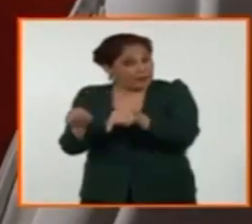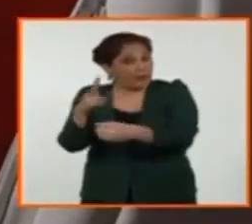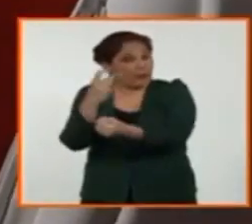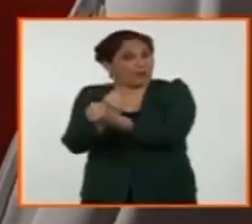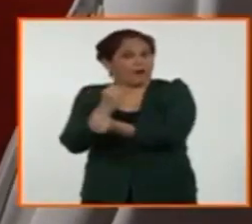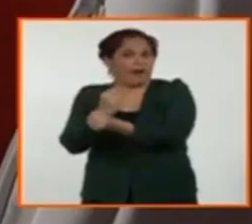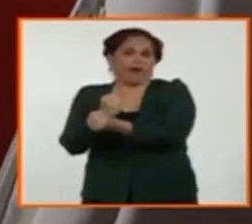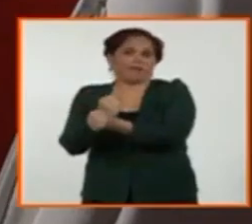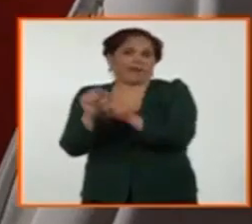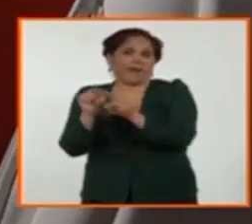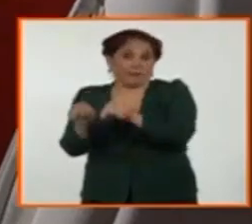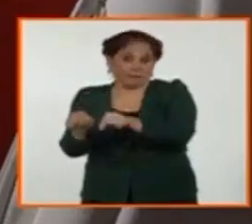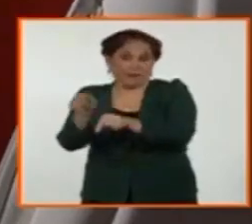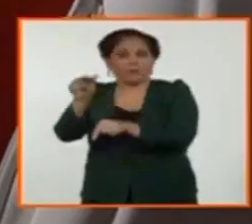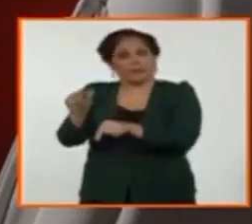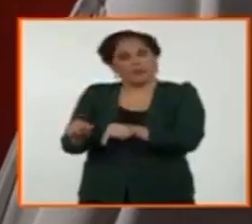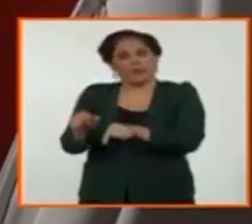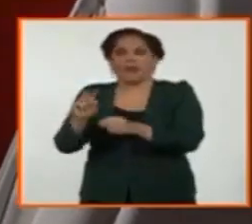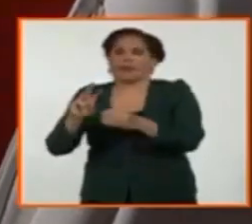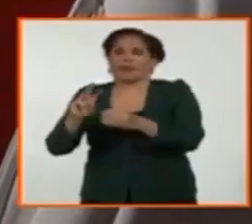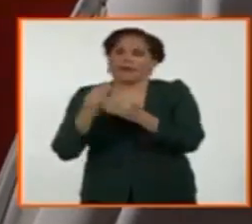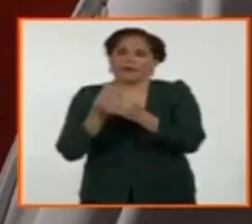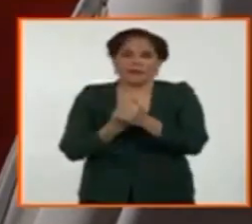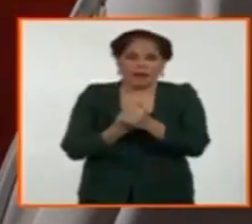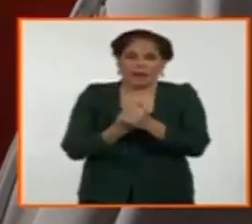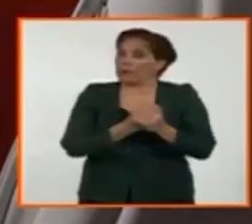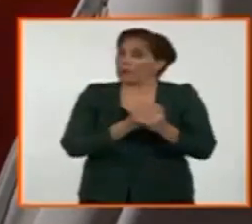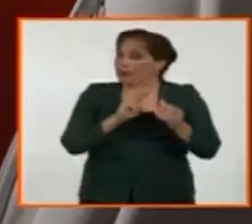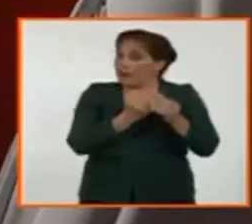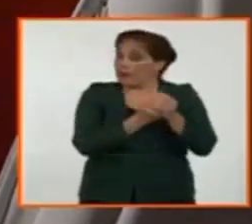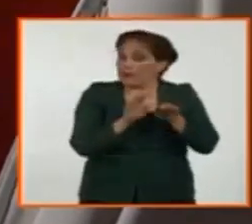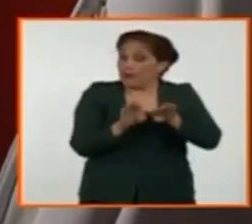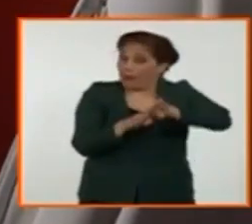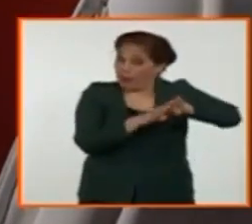lenguaje que hemos utilizado como decimos personas discapacitadas y realmente se habla de personas en situación de discapacidad.